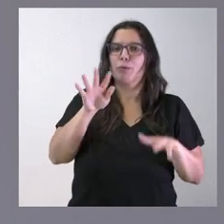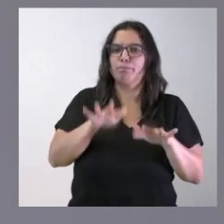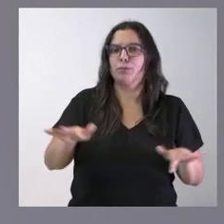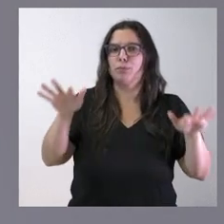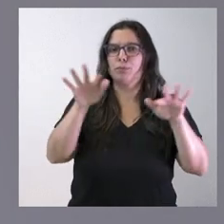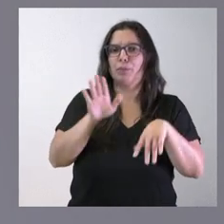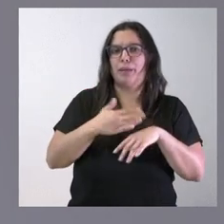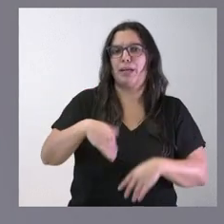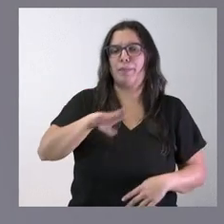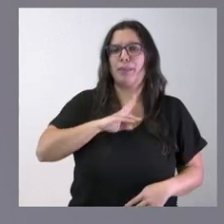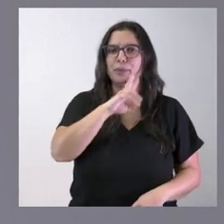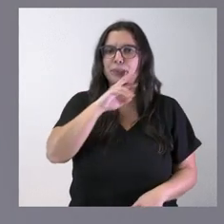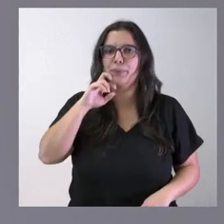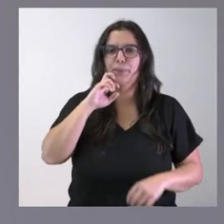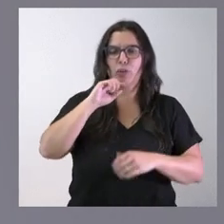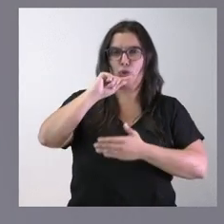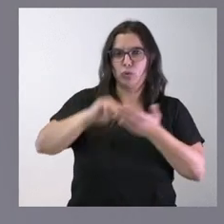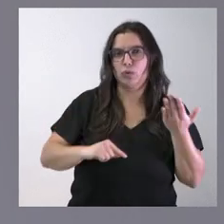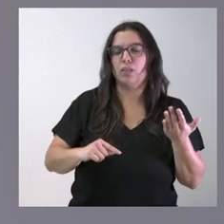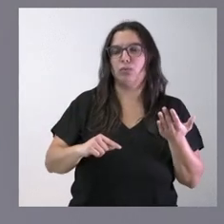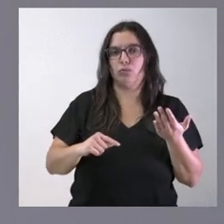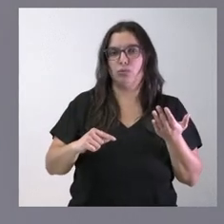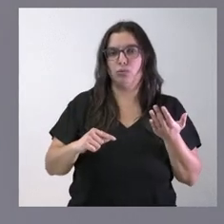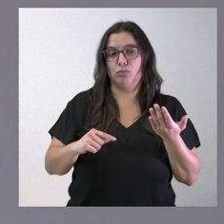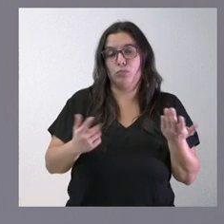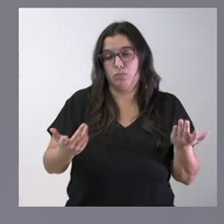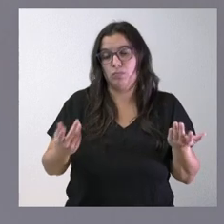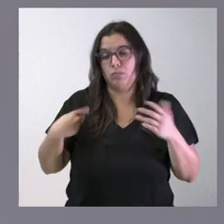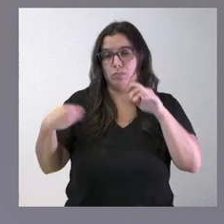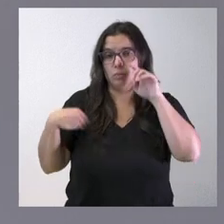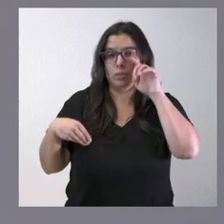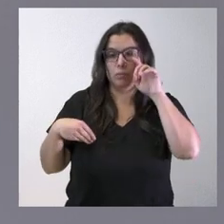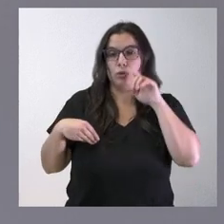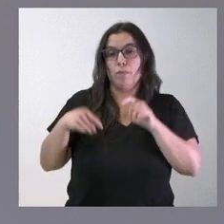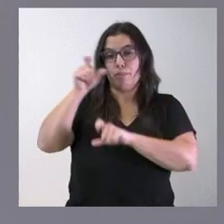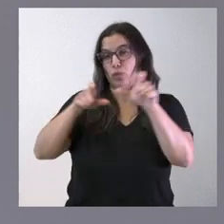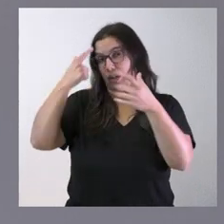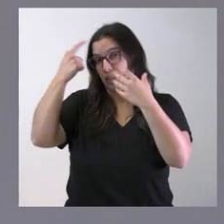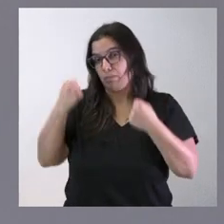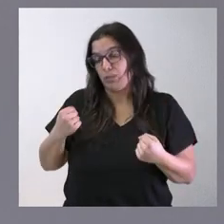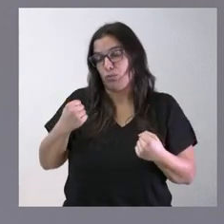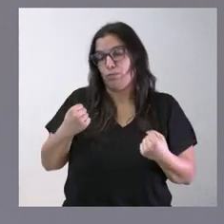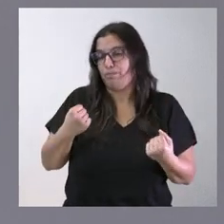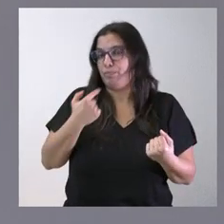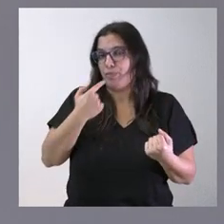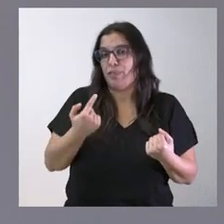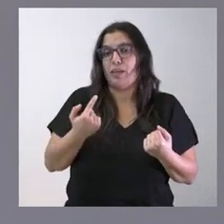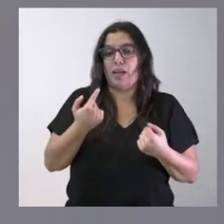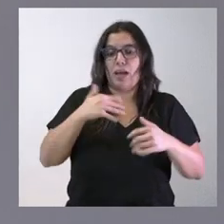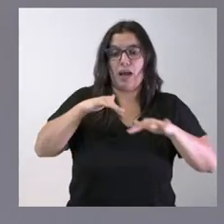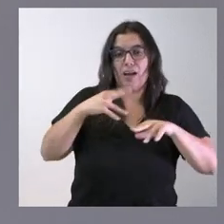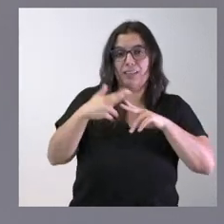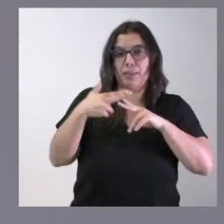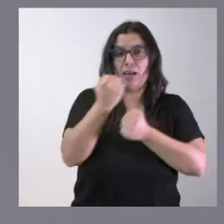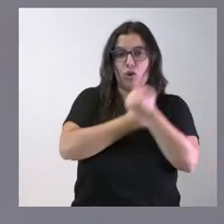capacidad de sostener el empleo, que apunta, como apuntan muchos analistas, a un deterioro en la actividad económica,